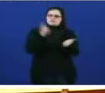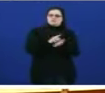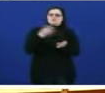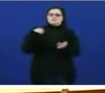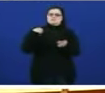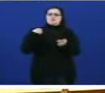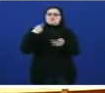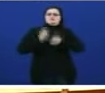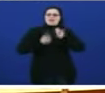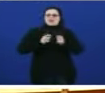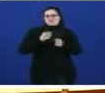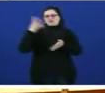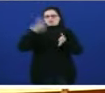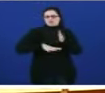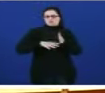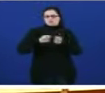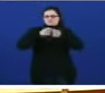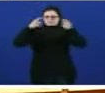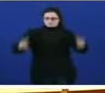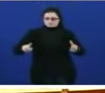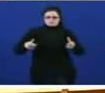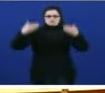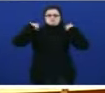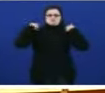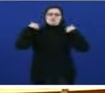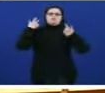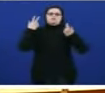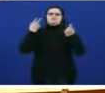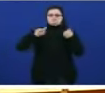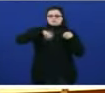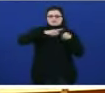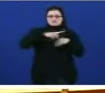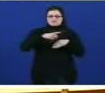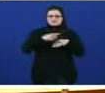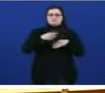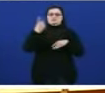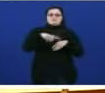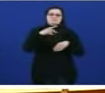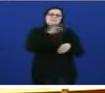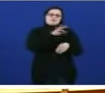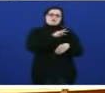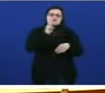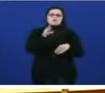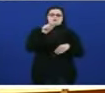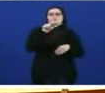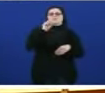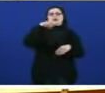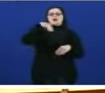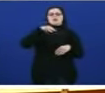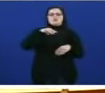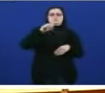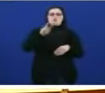Cataluña que amplía as nosas competencias que millora noso financiamento e como diciu o señor Palmou que proclame a igualdade